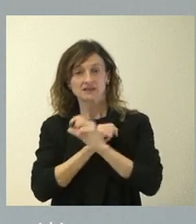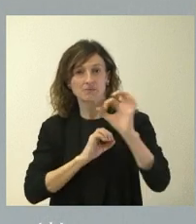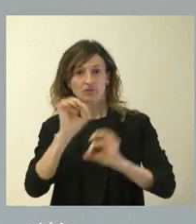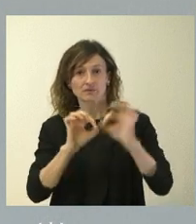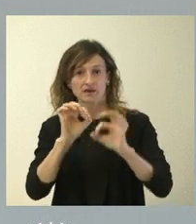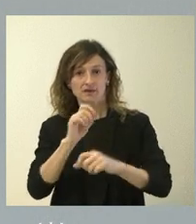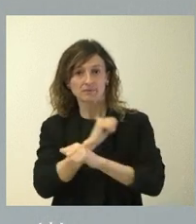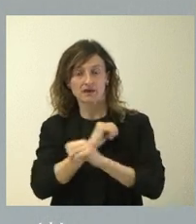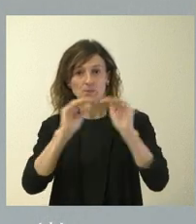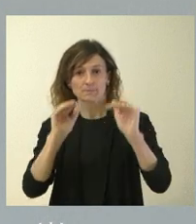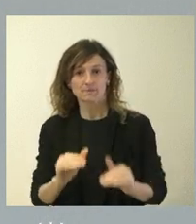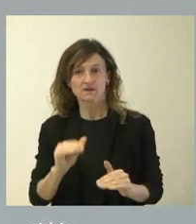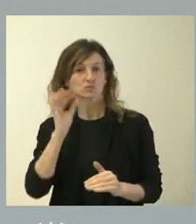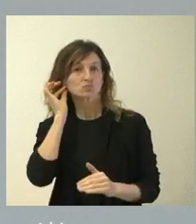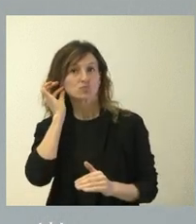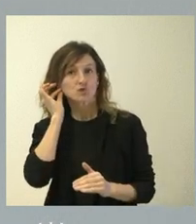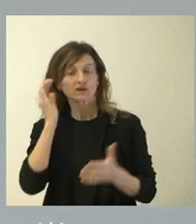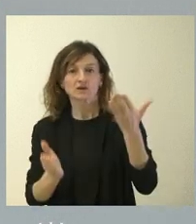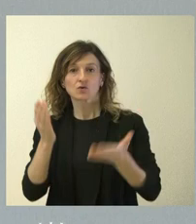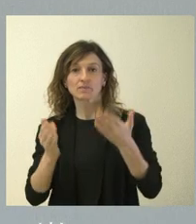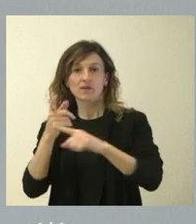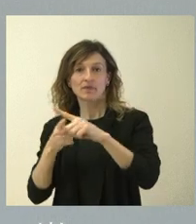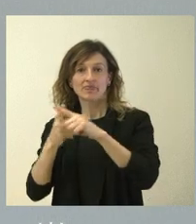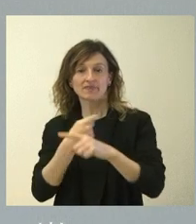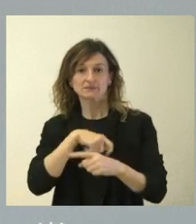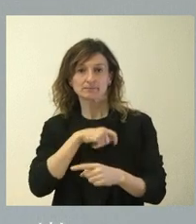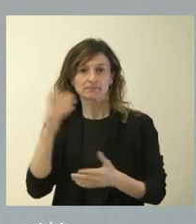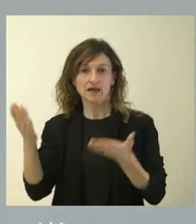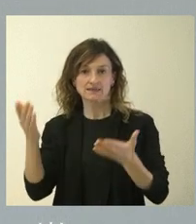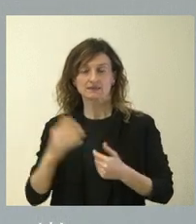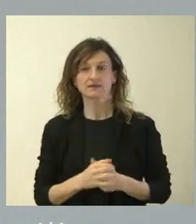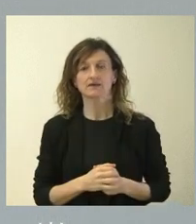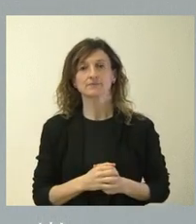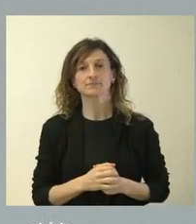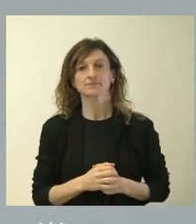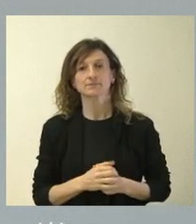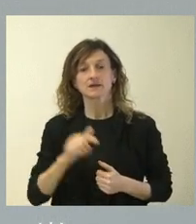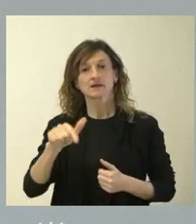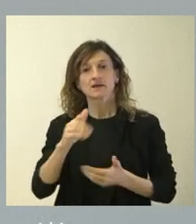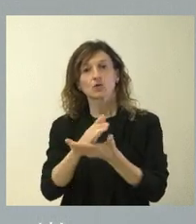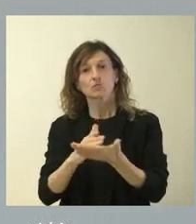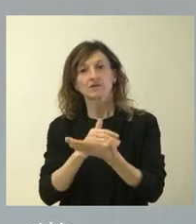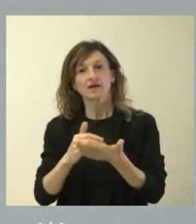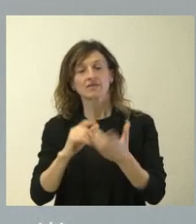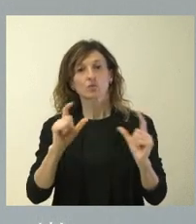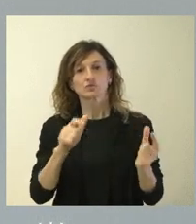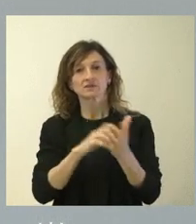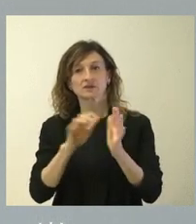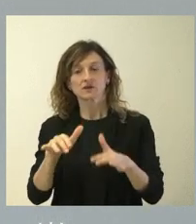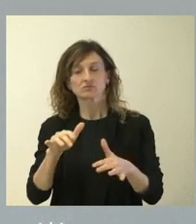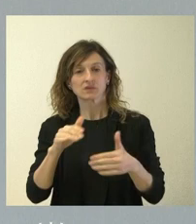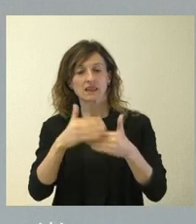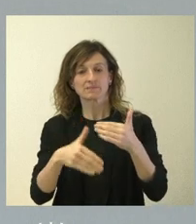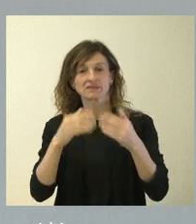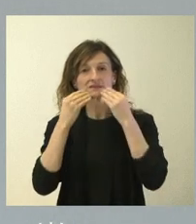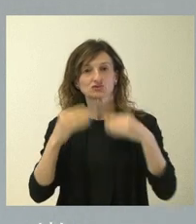entre las mujeres en relación con la media española, está en una comunidad autónoma que está en el límite histórico